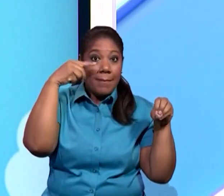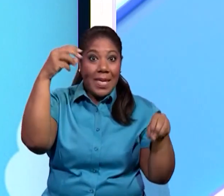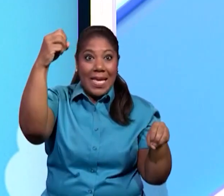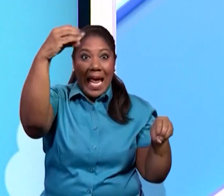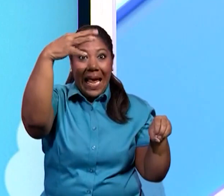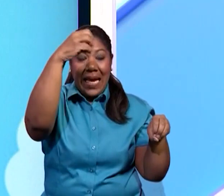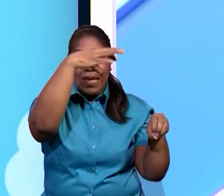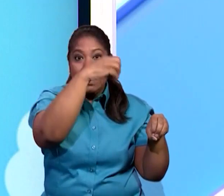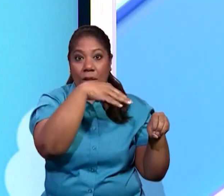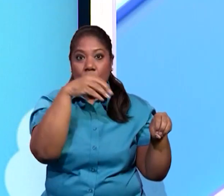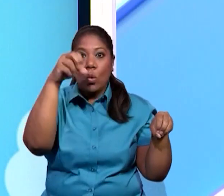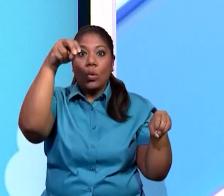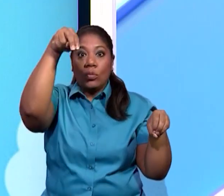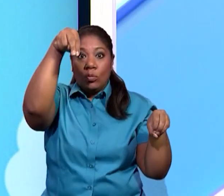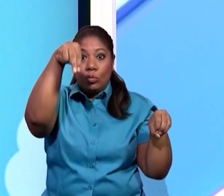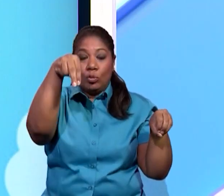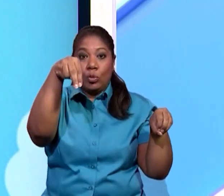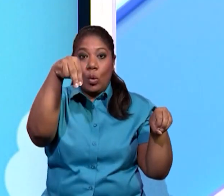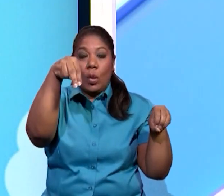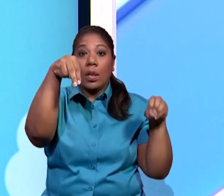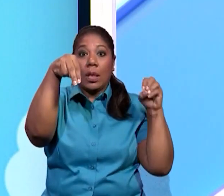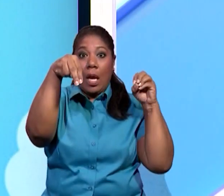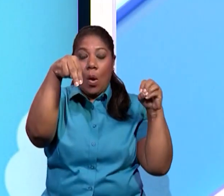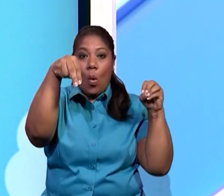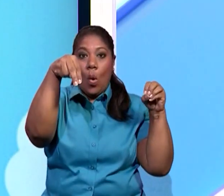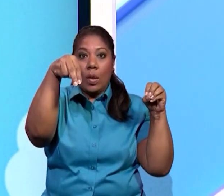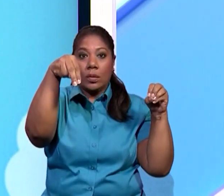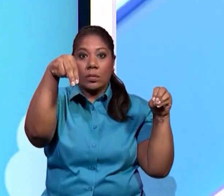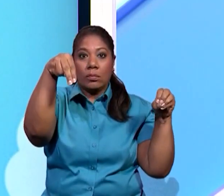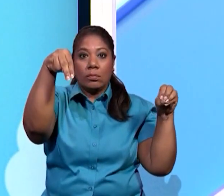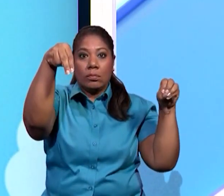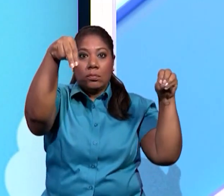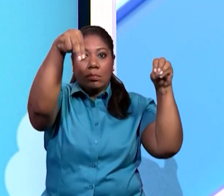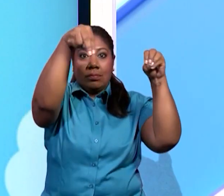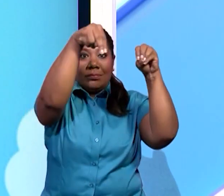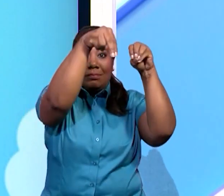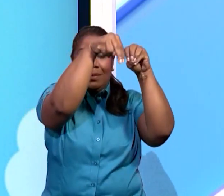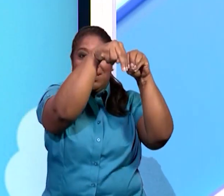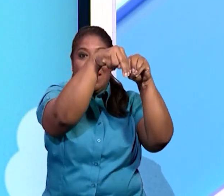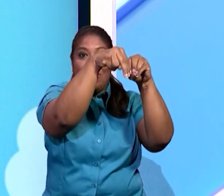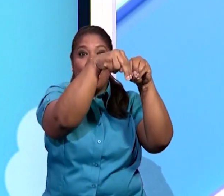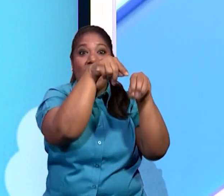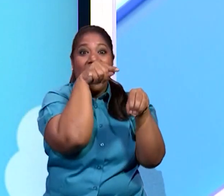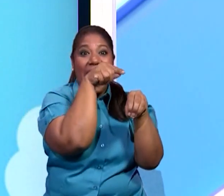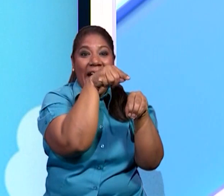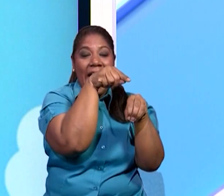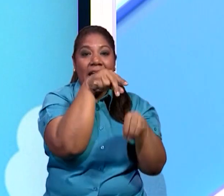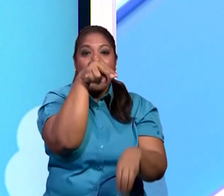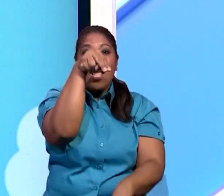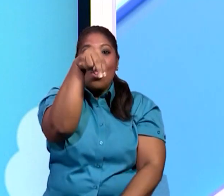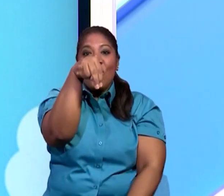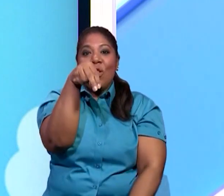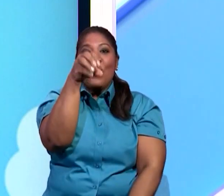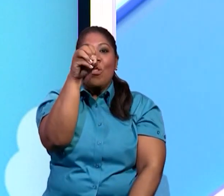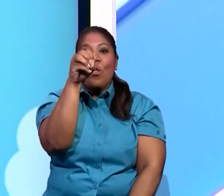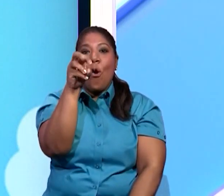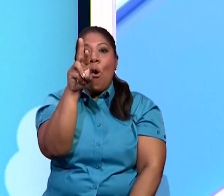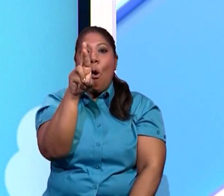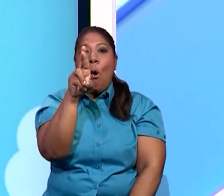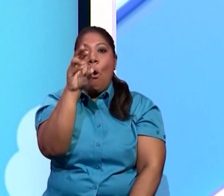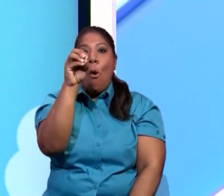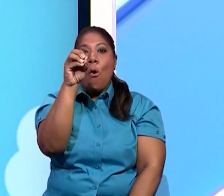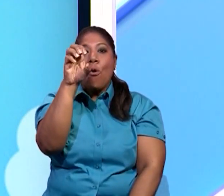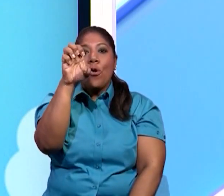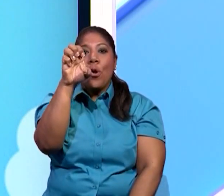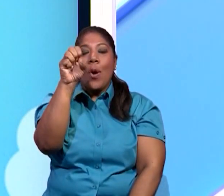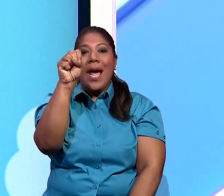el centro, entonces allí se le dice noroeste. Y cuando tenemos un límite